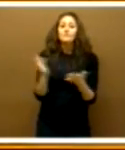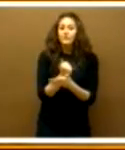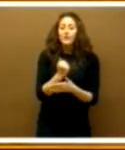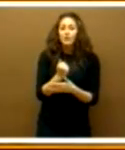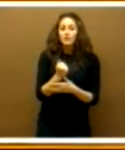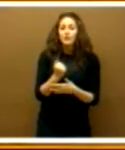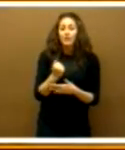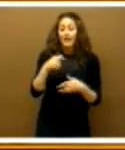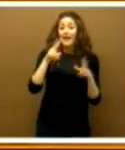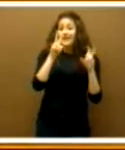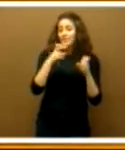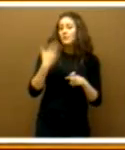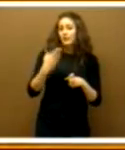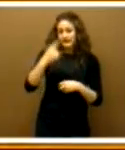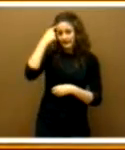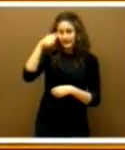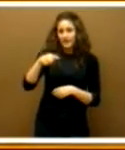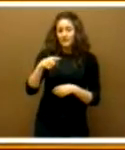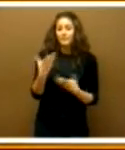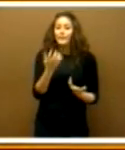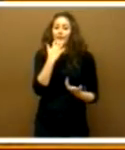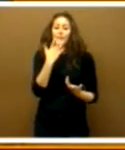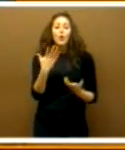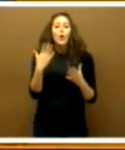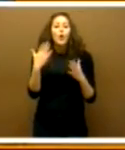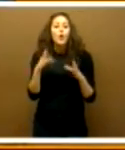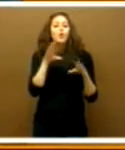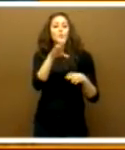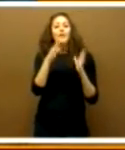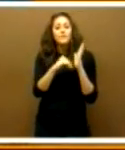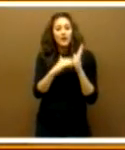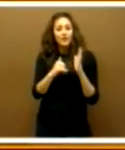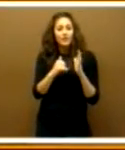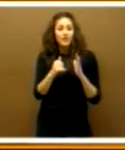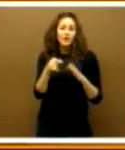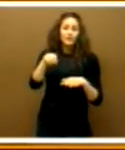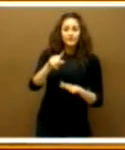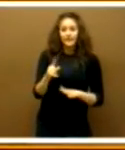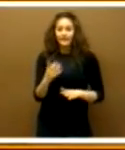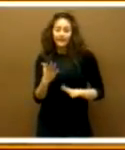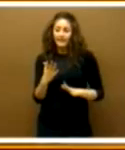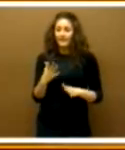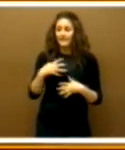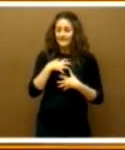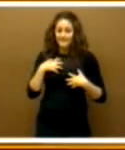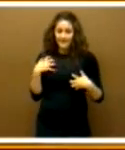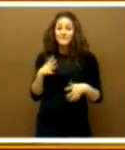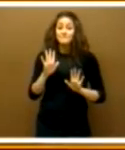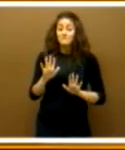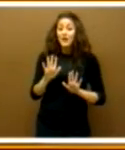importancia de ese tema. Y ahí tenemos a la comunidad valenciana, que me imagino que a ustedes le entraron un poco de urticaria, pero ahí tenemos a la comunidad